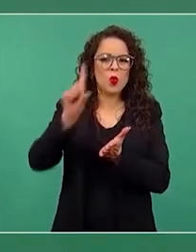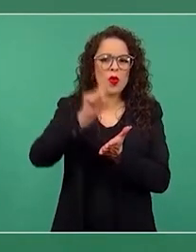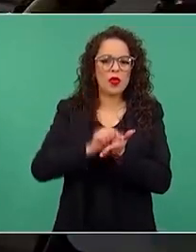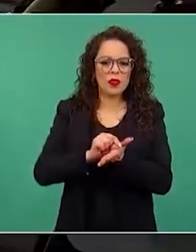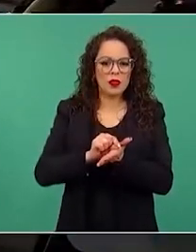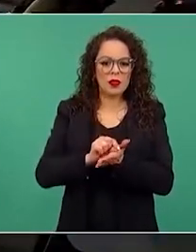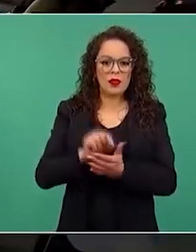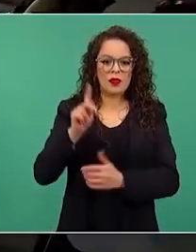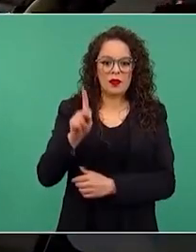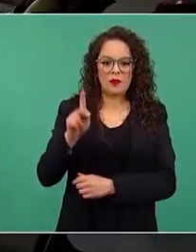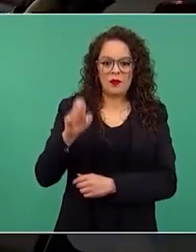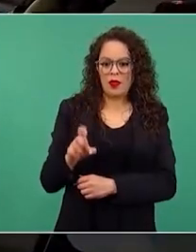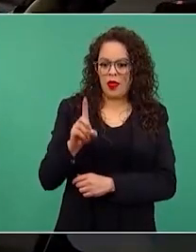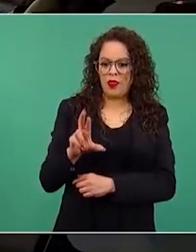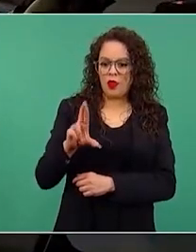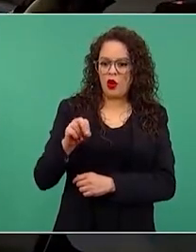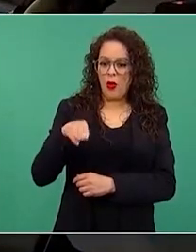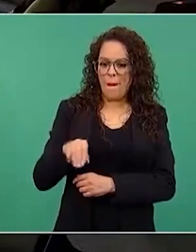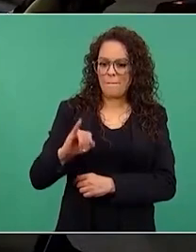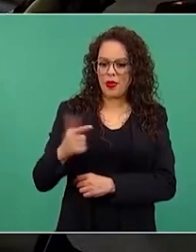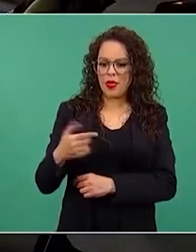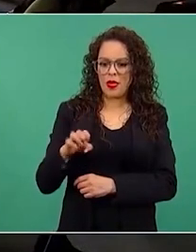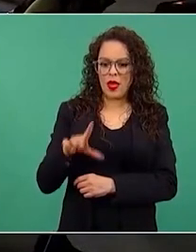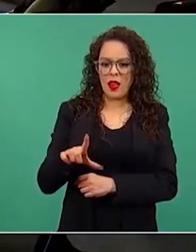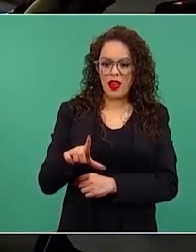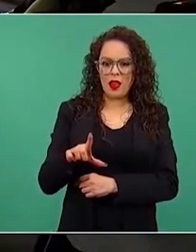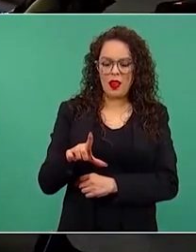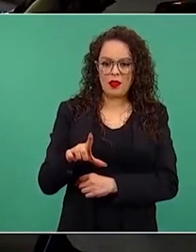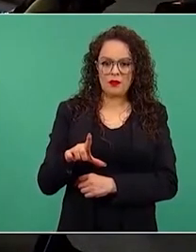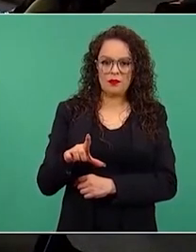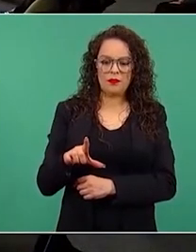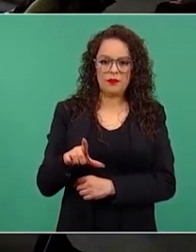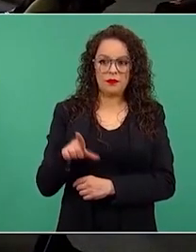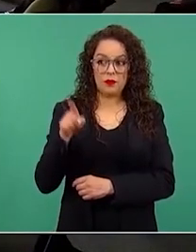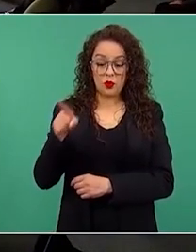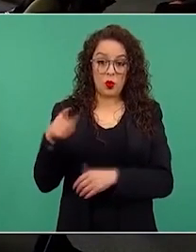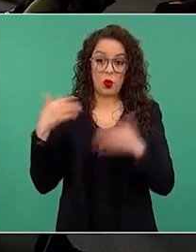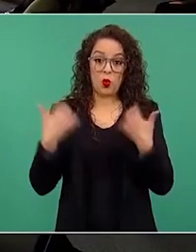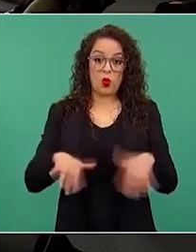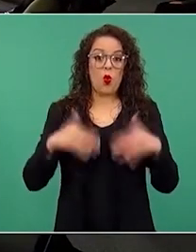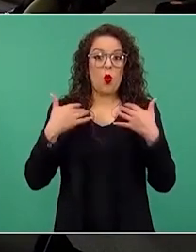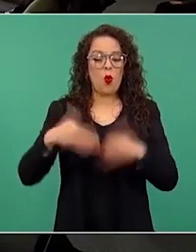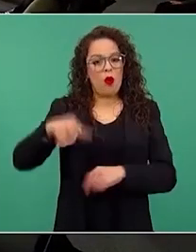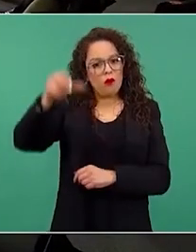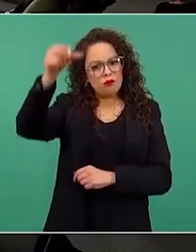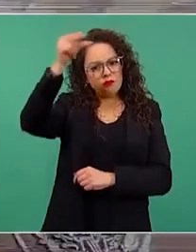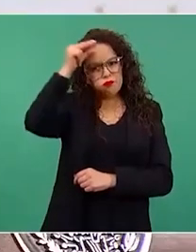Miguel que es un hombre muy inteligente,